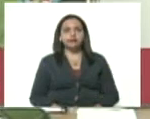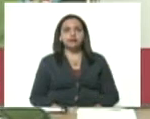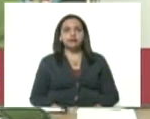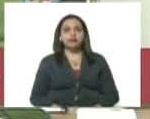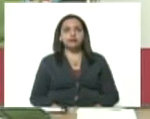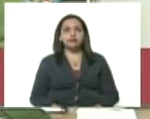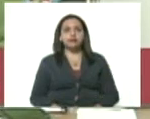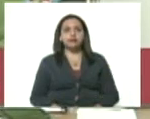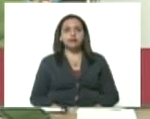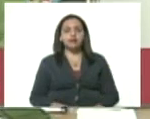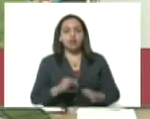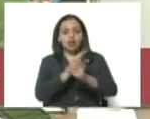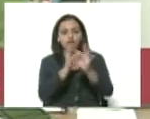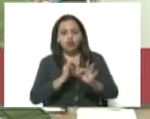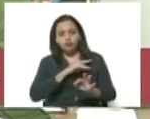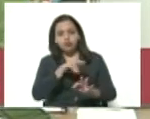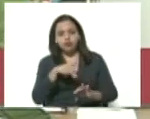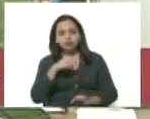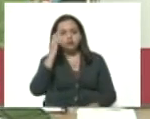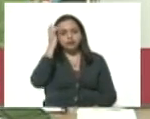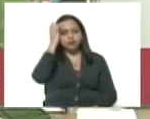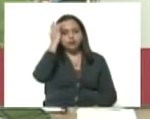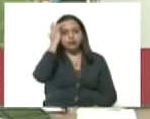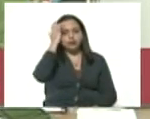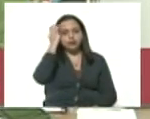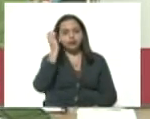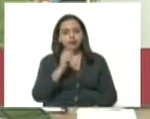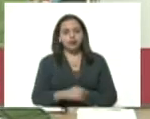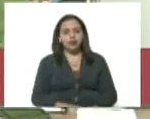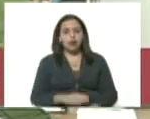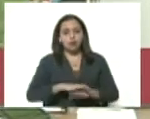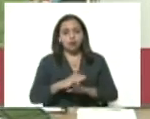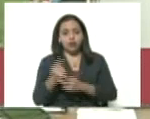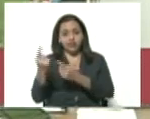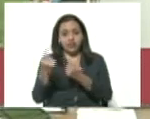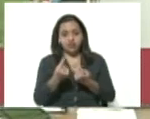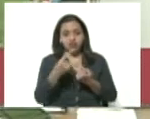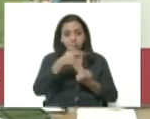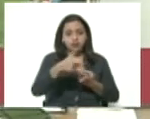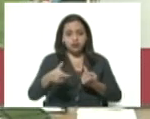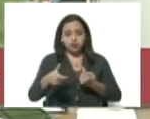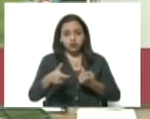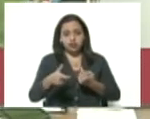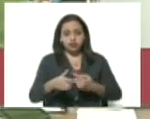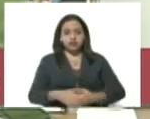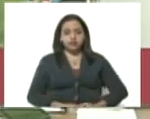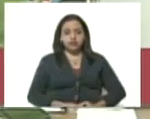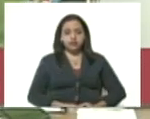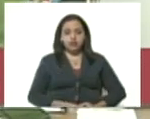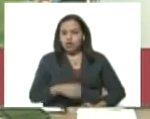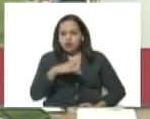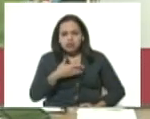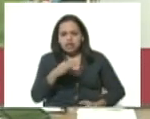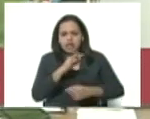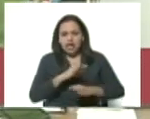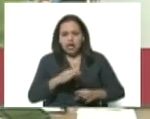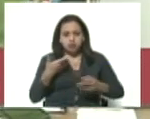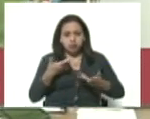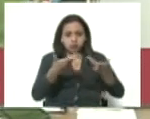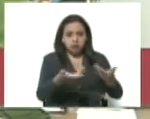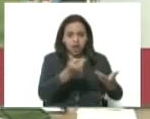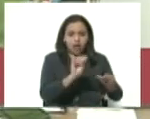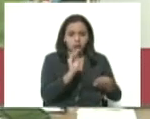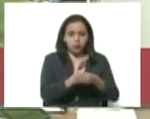Es la fórmula nuestra, porque si viene un caso, así esté asintomático y usted lo trata, tenga la seguridad